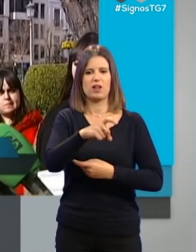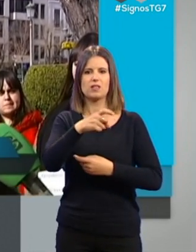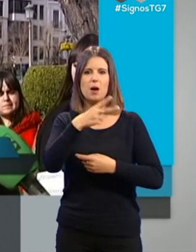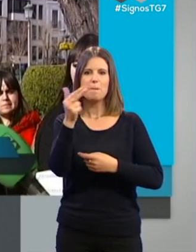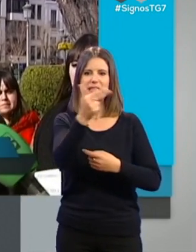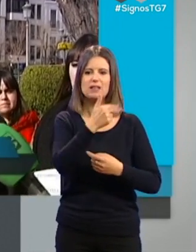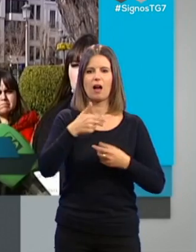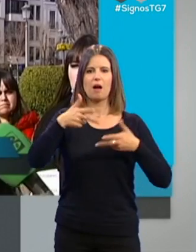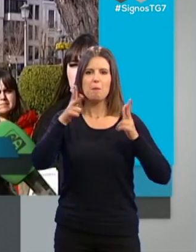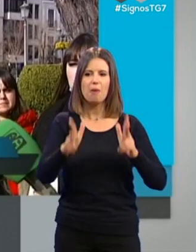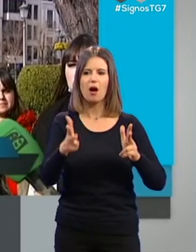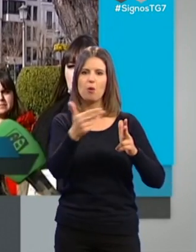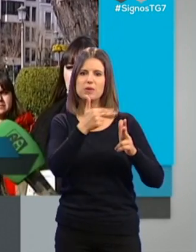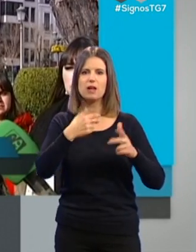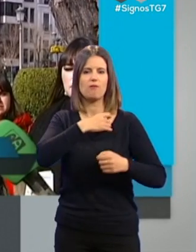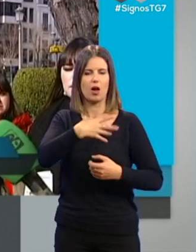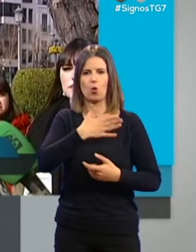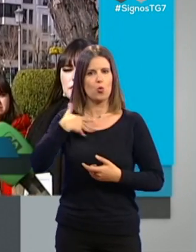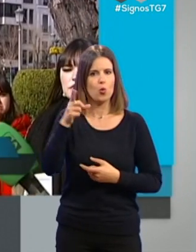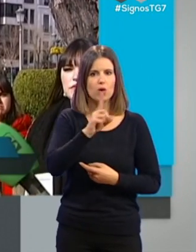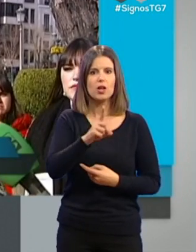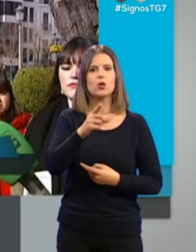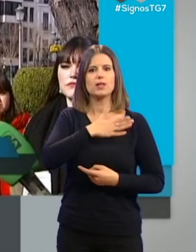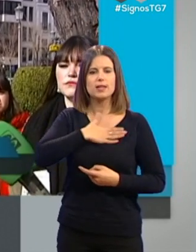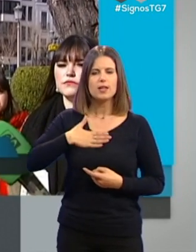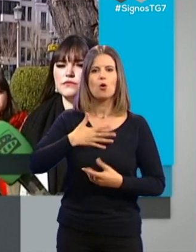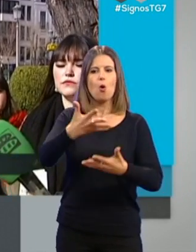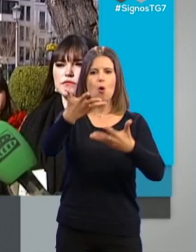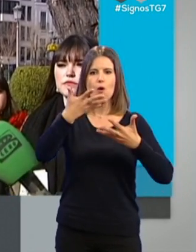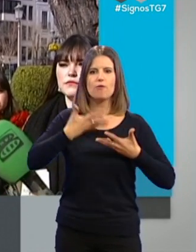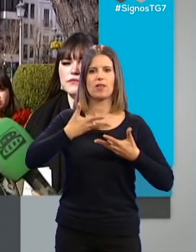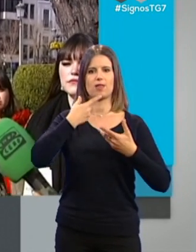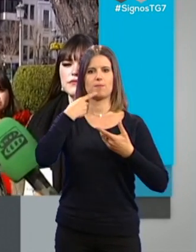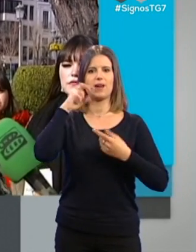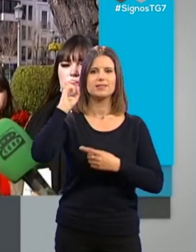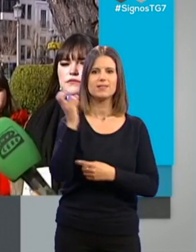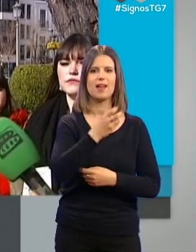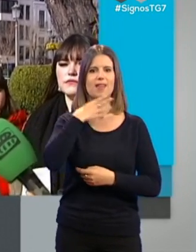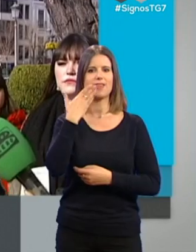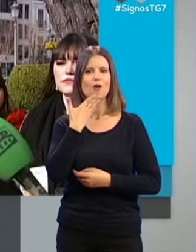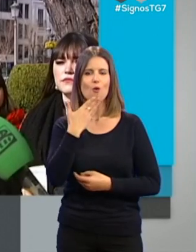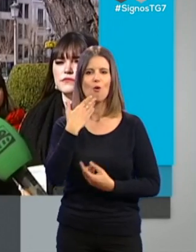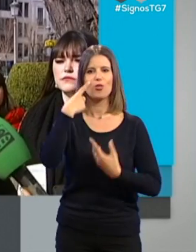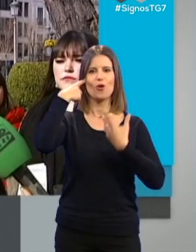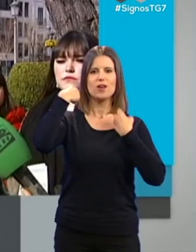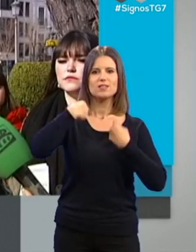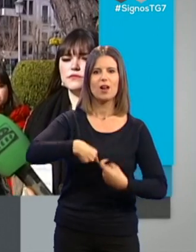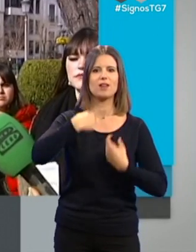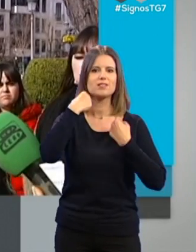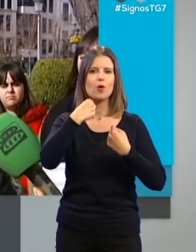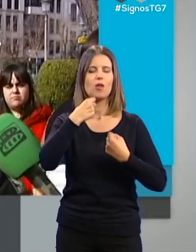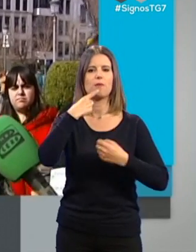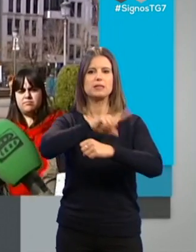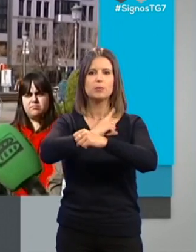bancos de blanco no es lo que queremos. Lo que queremos es que se nos ofrezcan actividades de ocio saludable, actividades, como decíamos,